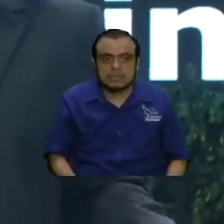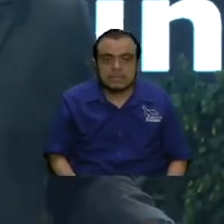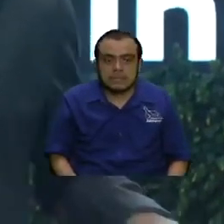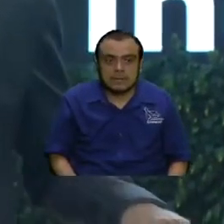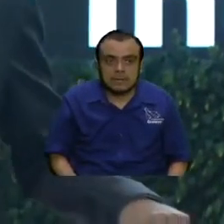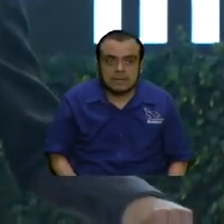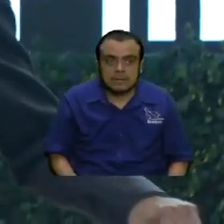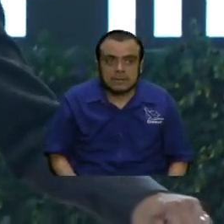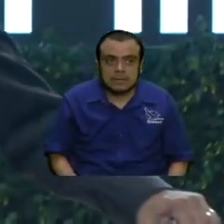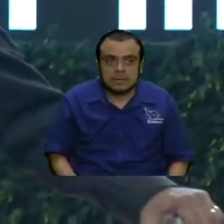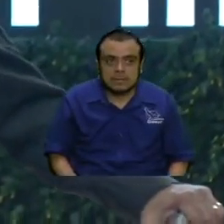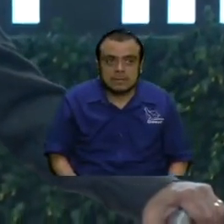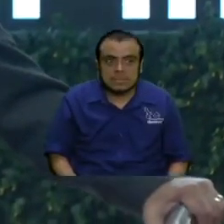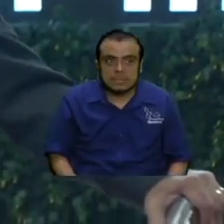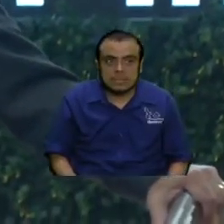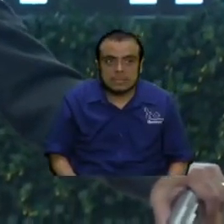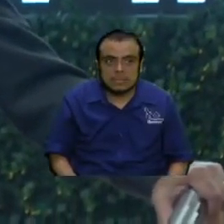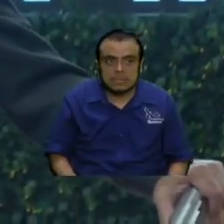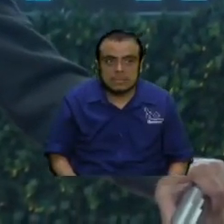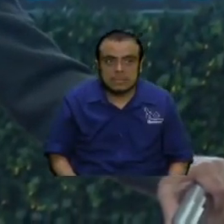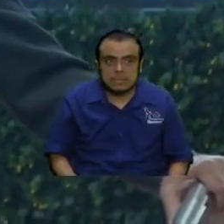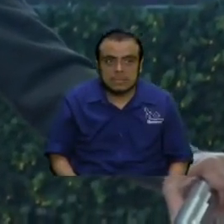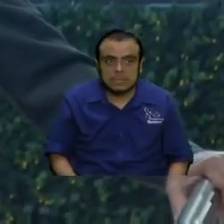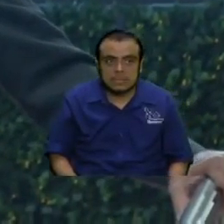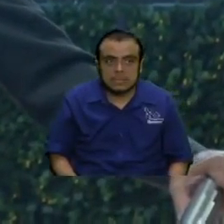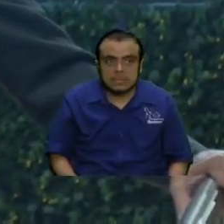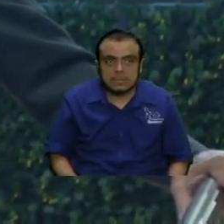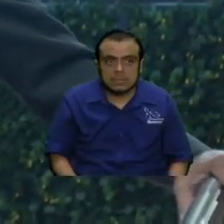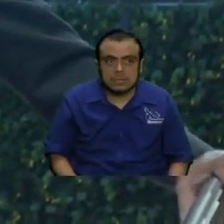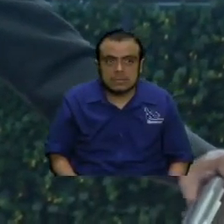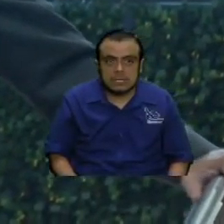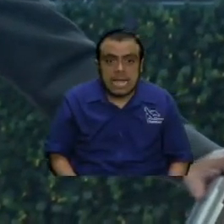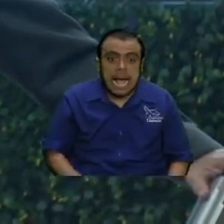la historia de los dos papas que están ahorita